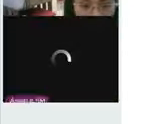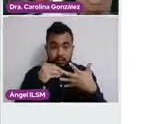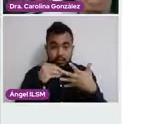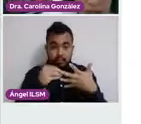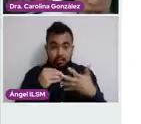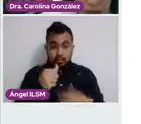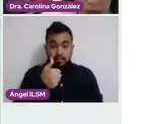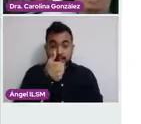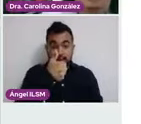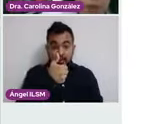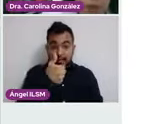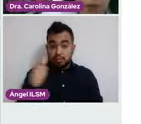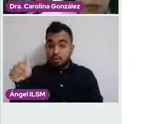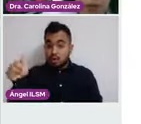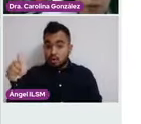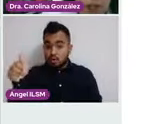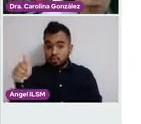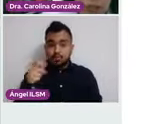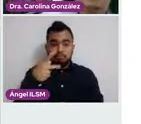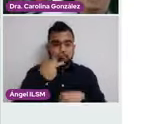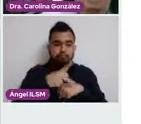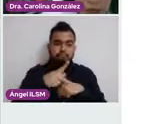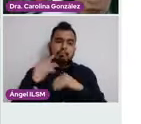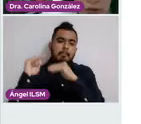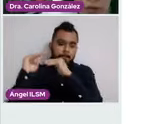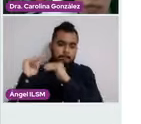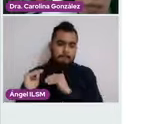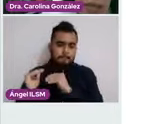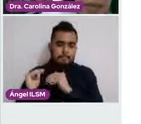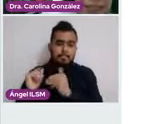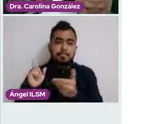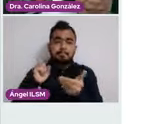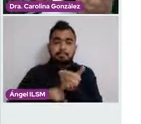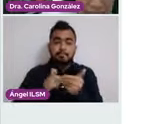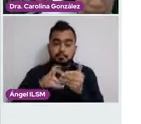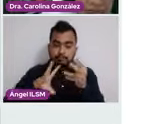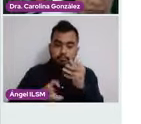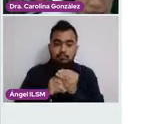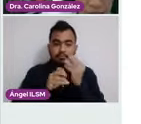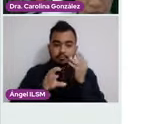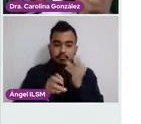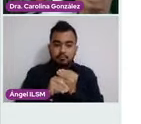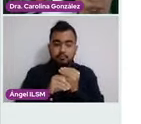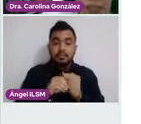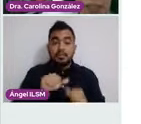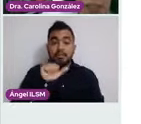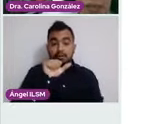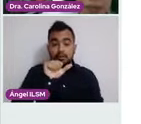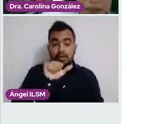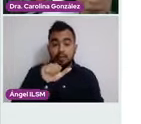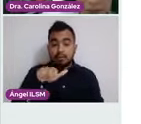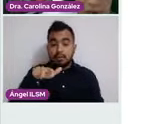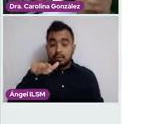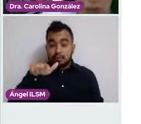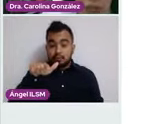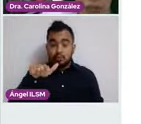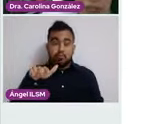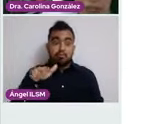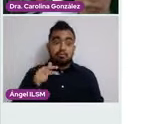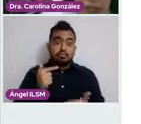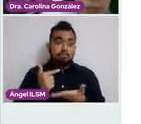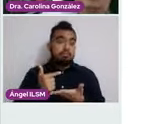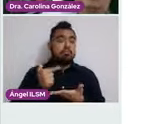considerar de bajo riesgo y van a provocar condilomas acuminados. El 16 y el 18 van a ser de alto riesgo.